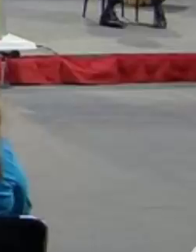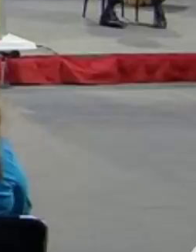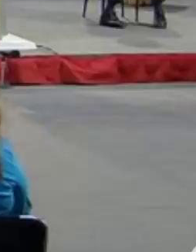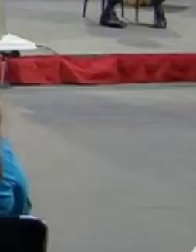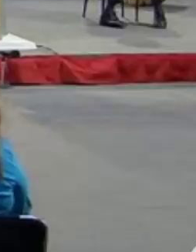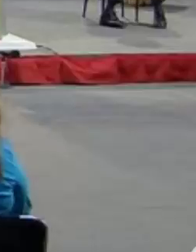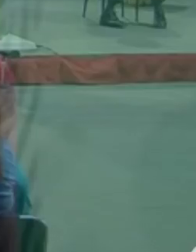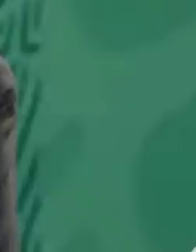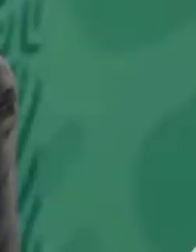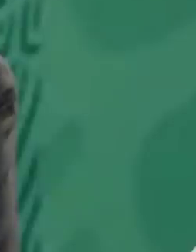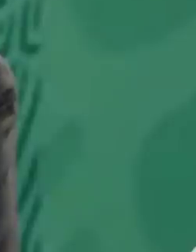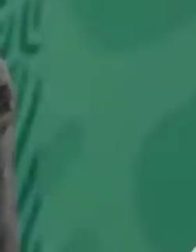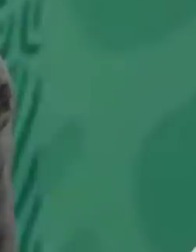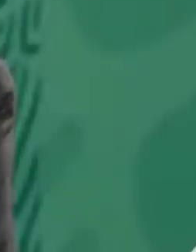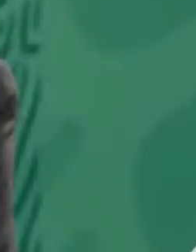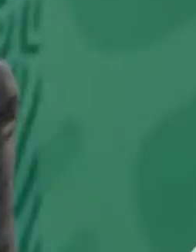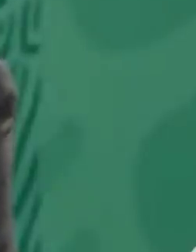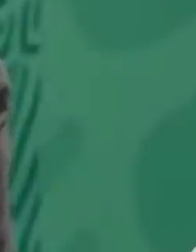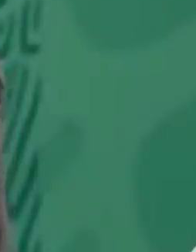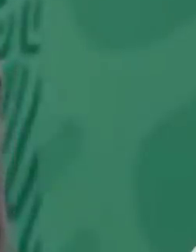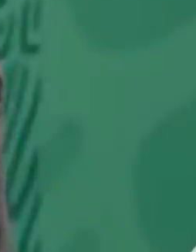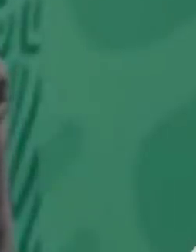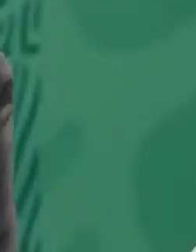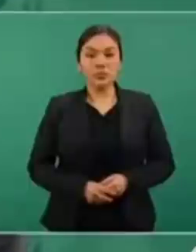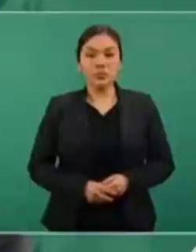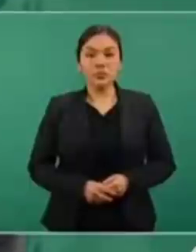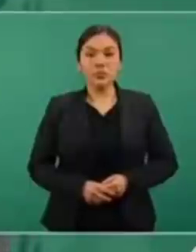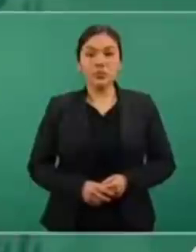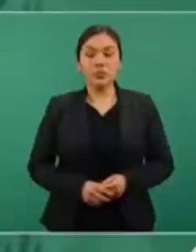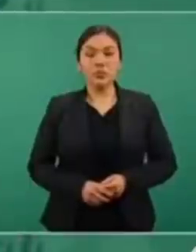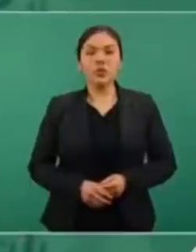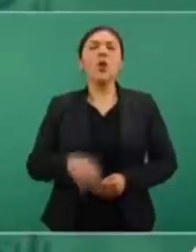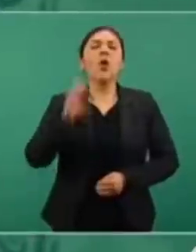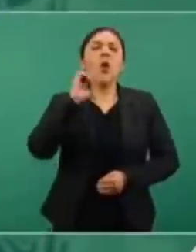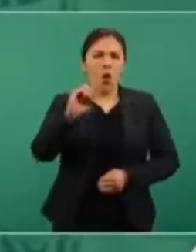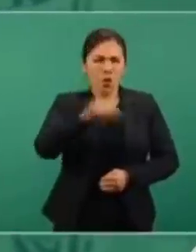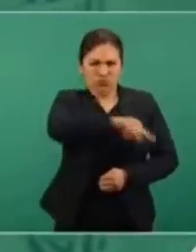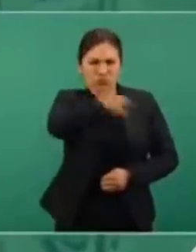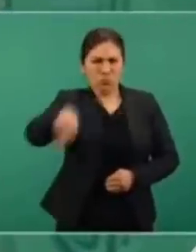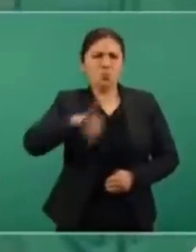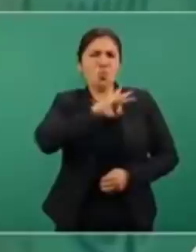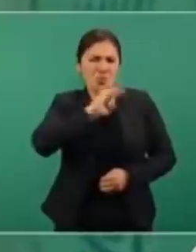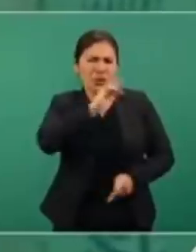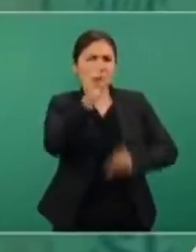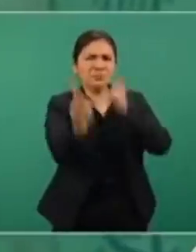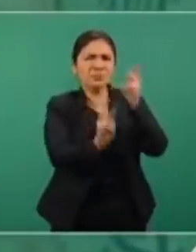entonces porque sería bueno investigar en las hemerotecas